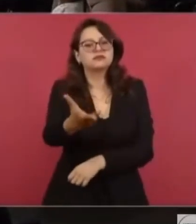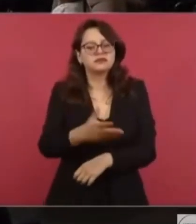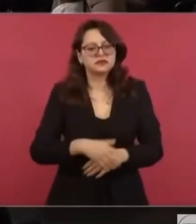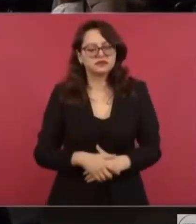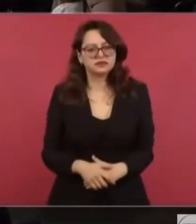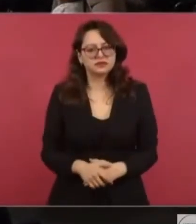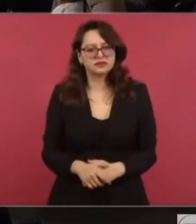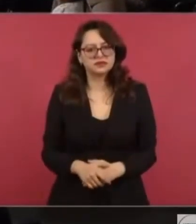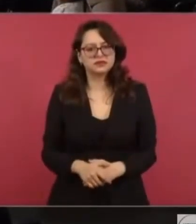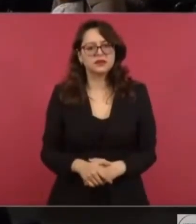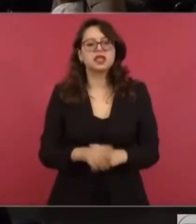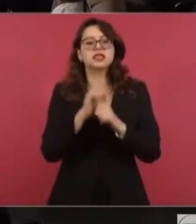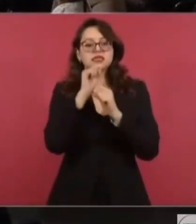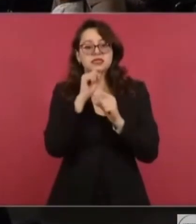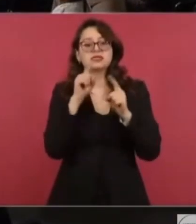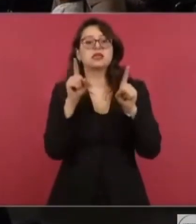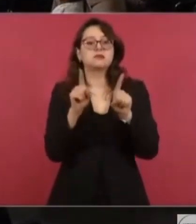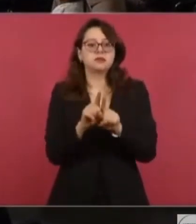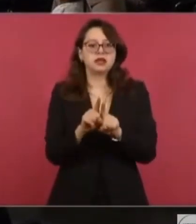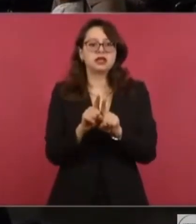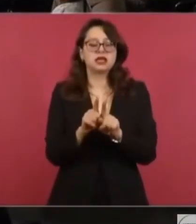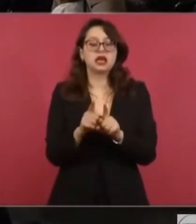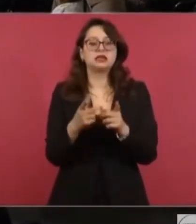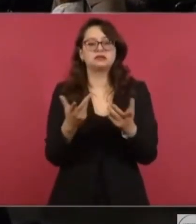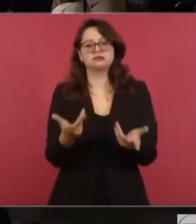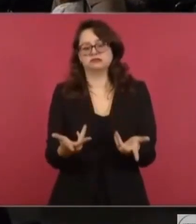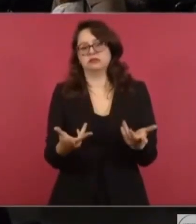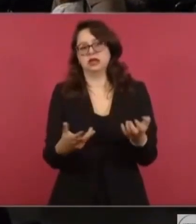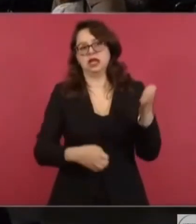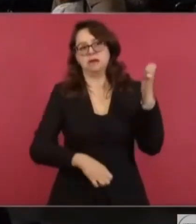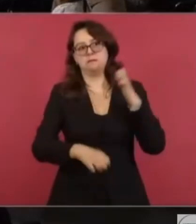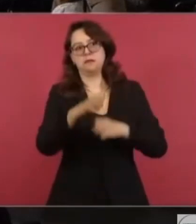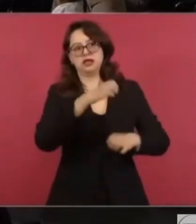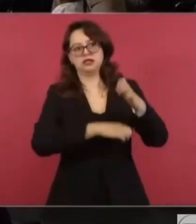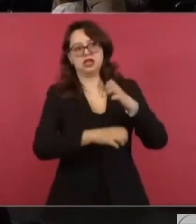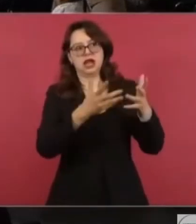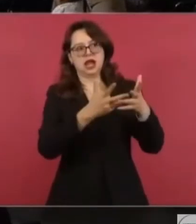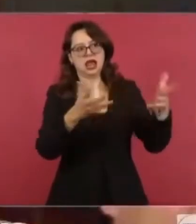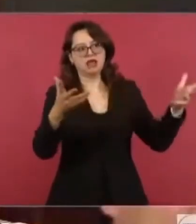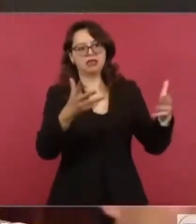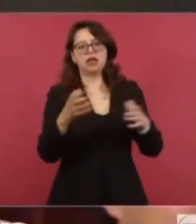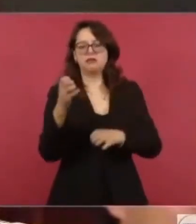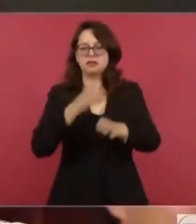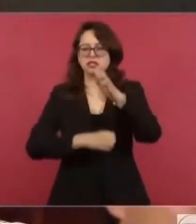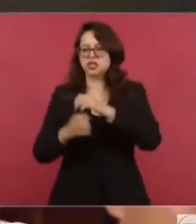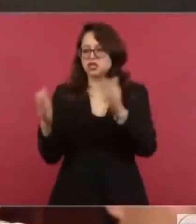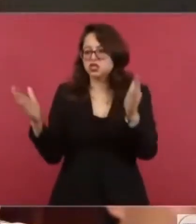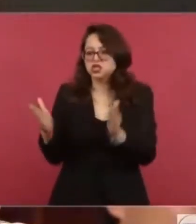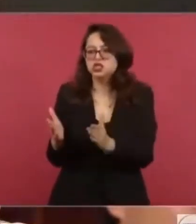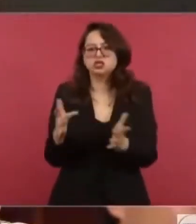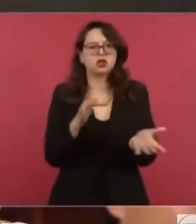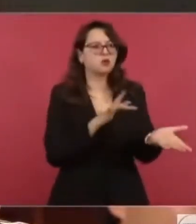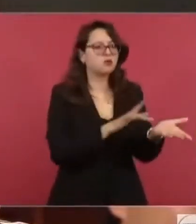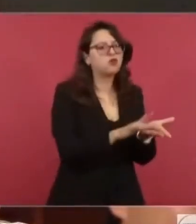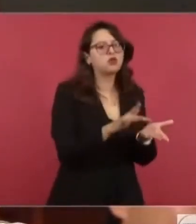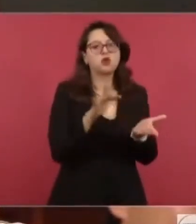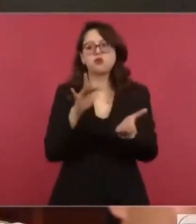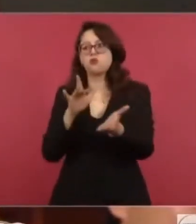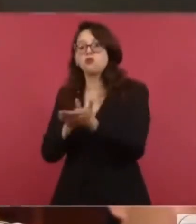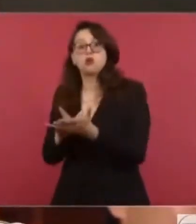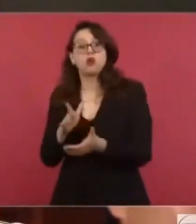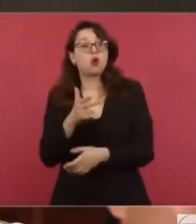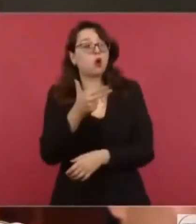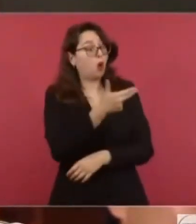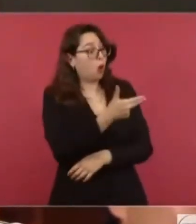que va a haber un apoyo tanto para los grandes empresarios turísticos como para los pequeños. ¿Esto incluye a las grandes cadenas